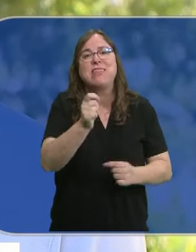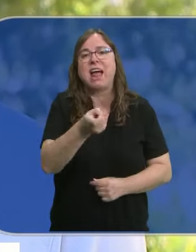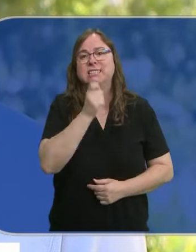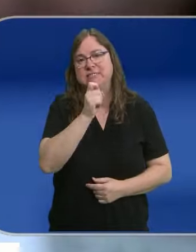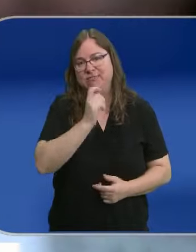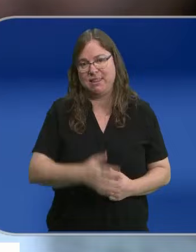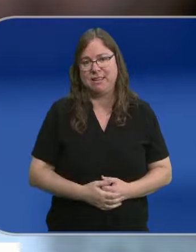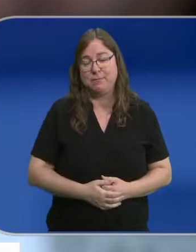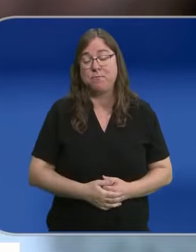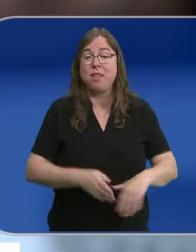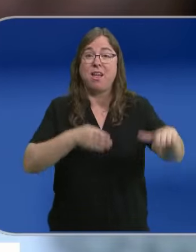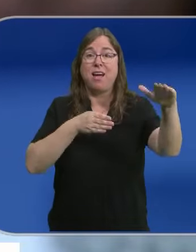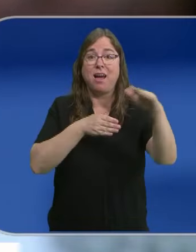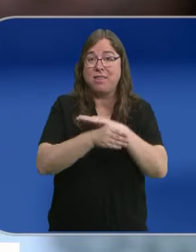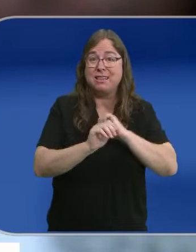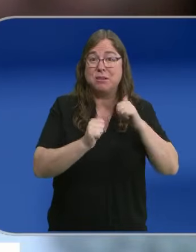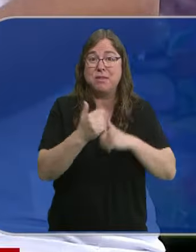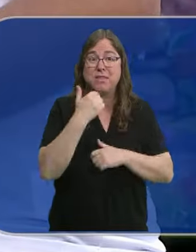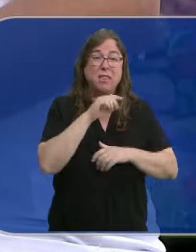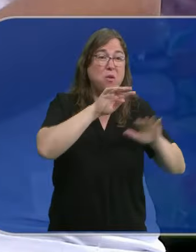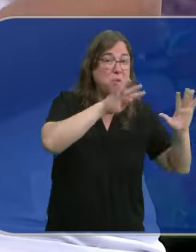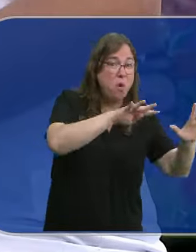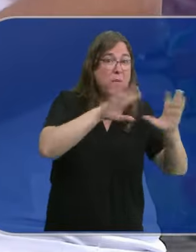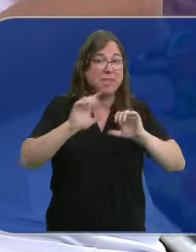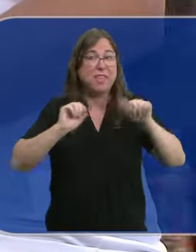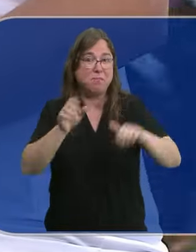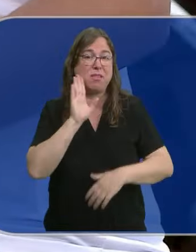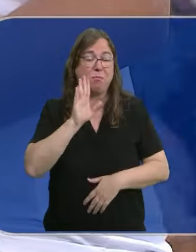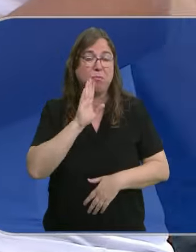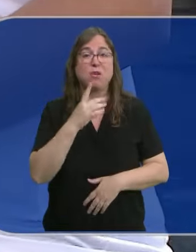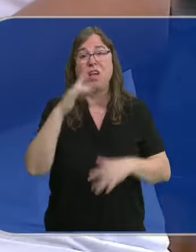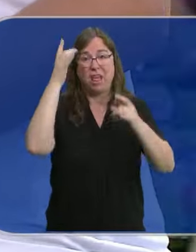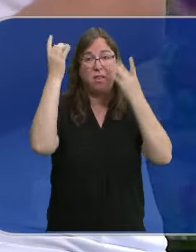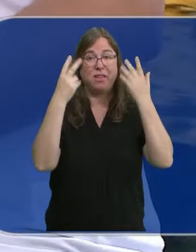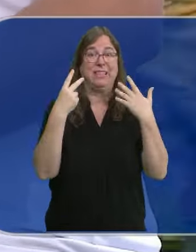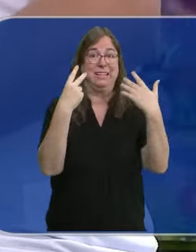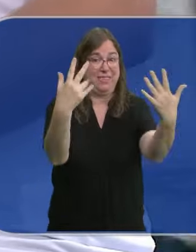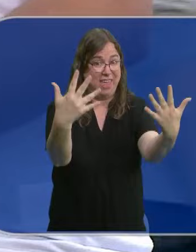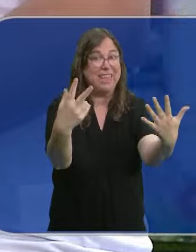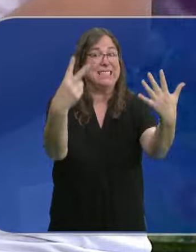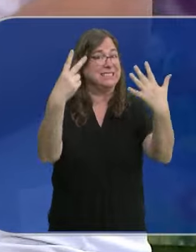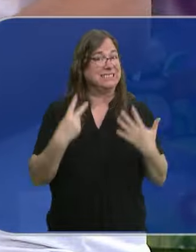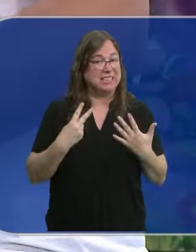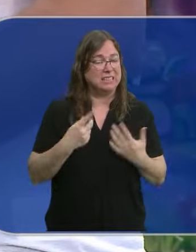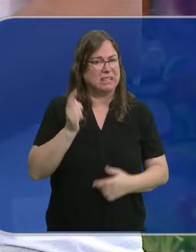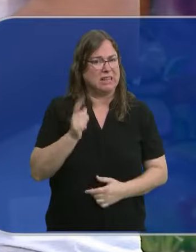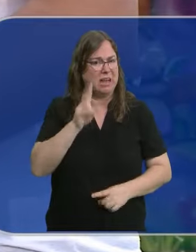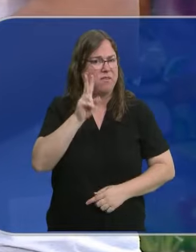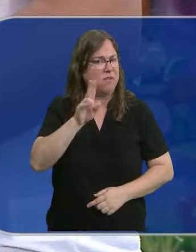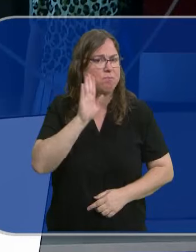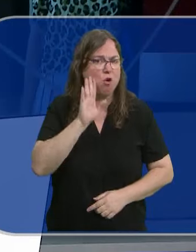difícil posible. El acceso comienza a los 9 y 10 años y 7 de cada 10 adolescentes lo consumen de forma regular.